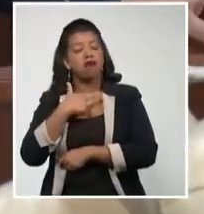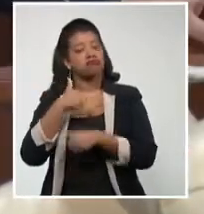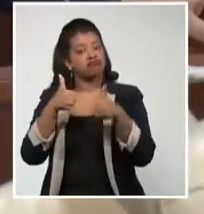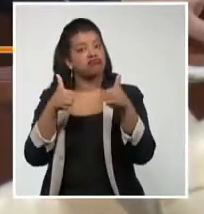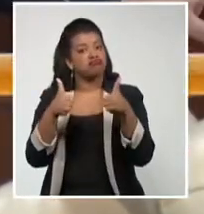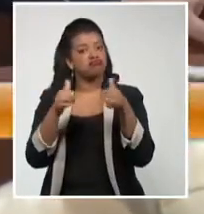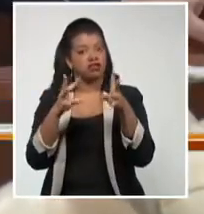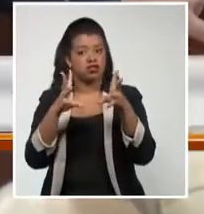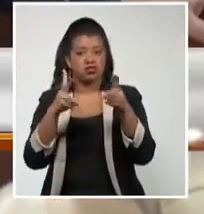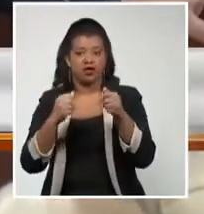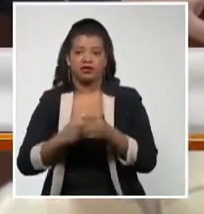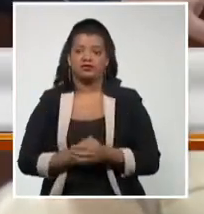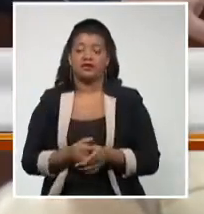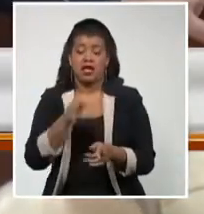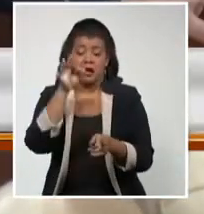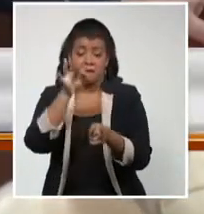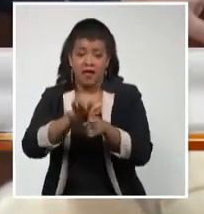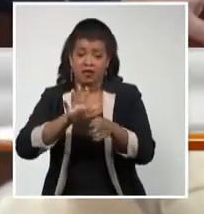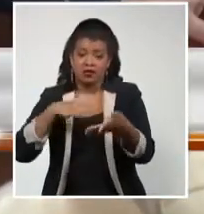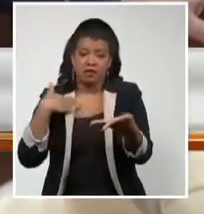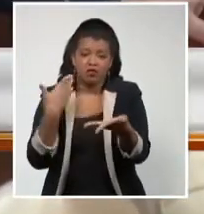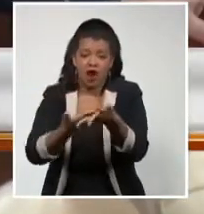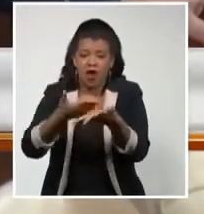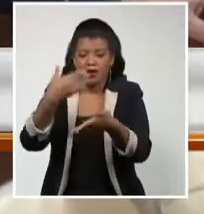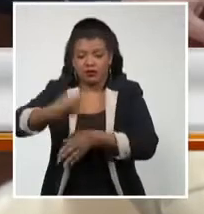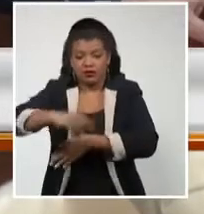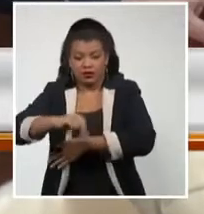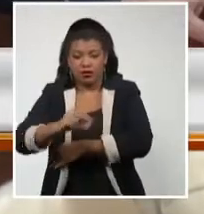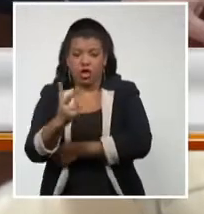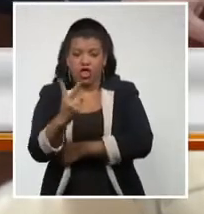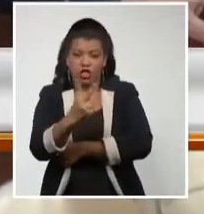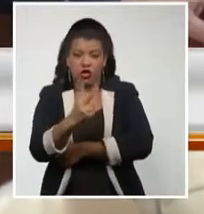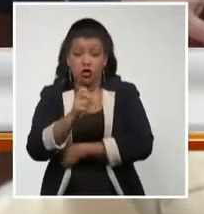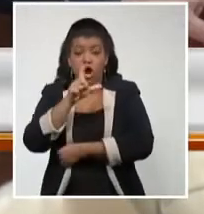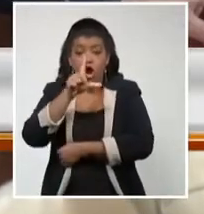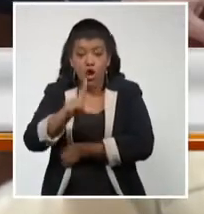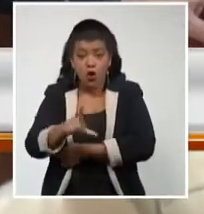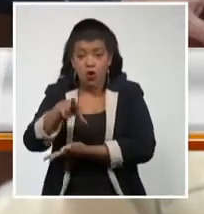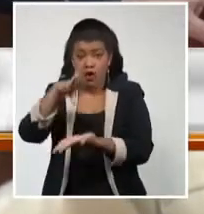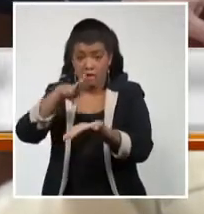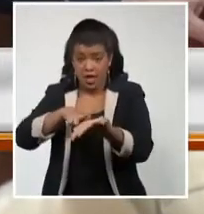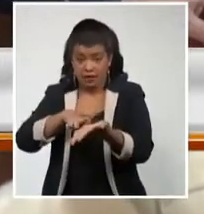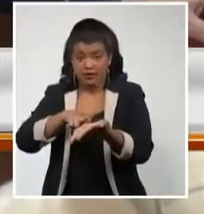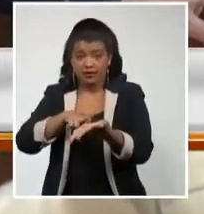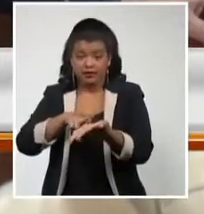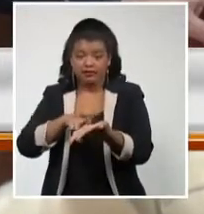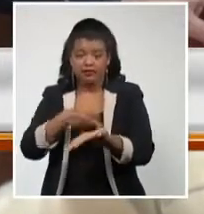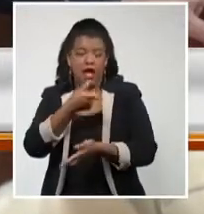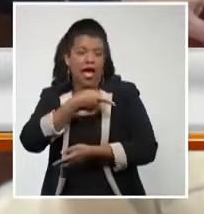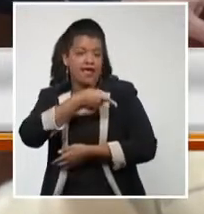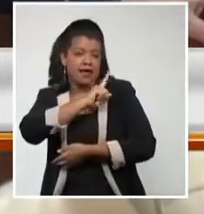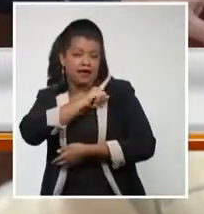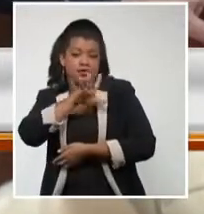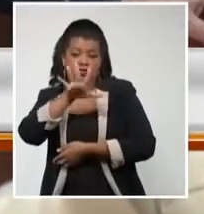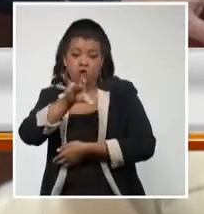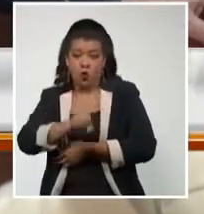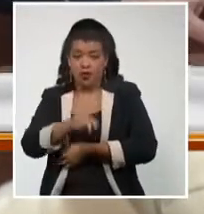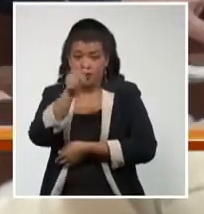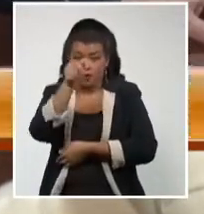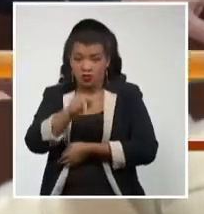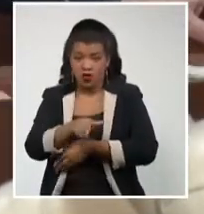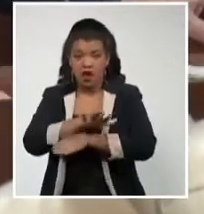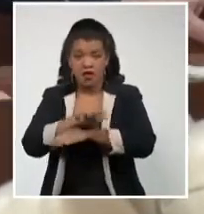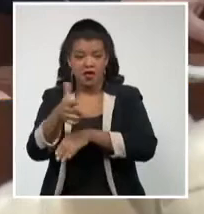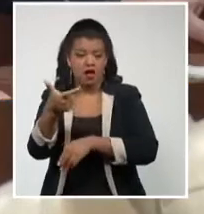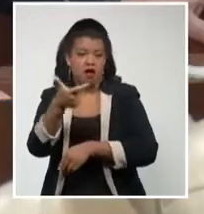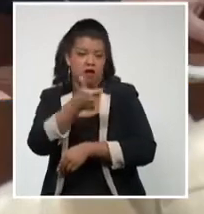el lunes, o sea, hoy es martes, ayer, inmunizamos a los 50 primeros voluntarios, debemos inmunizar